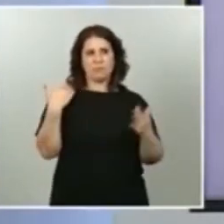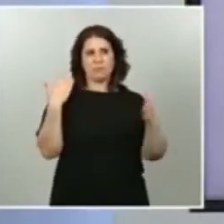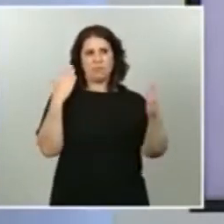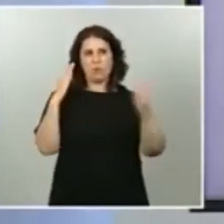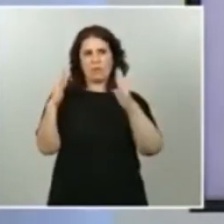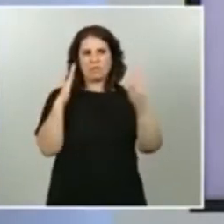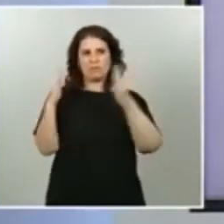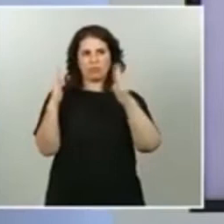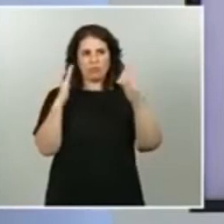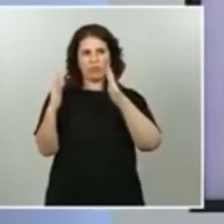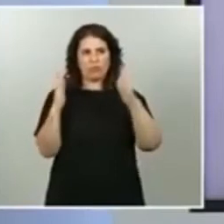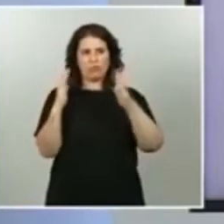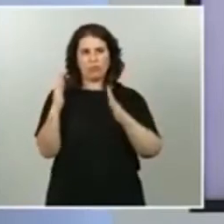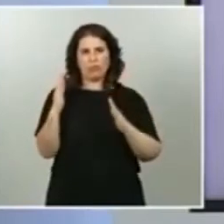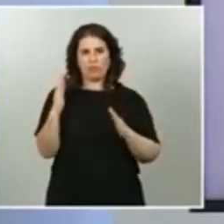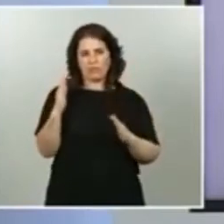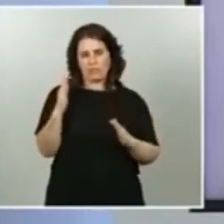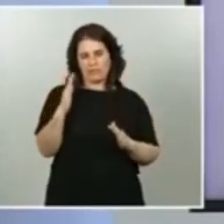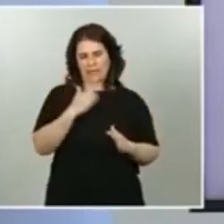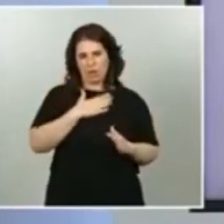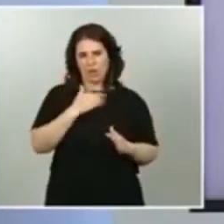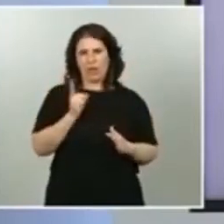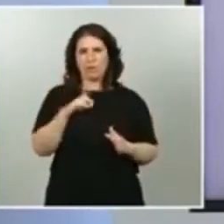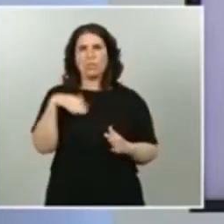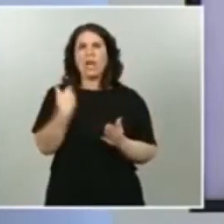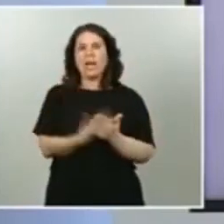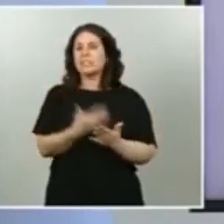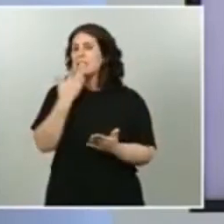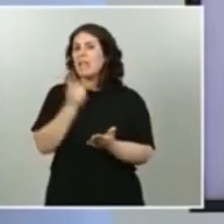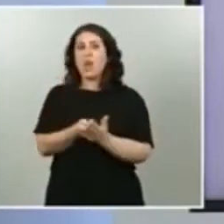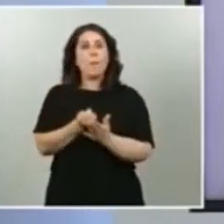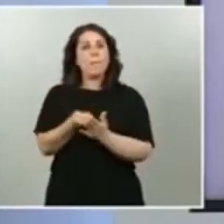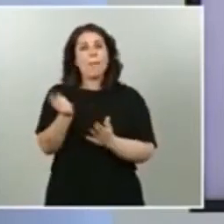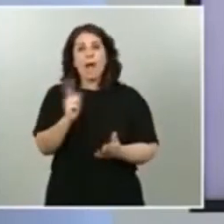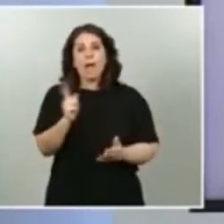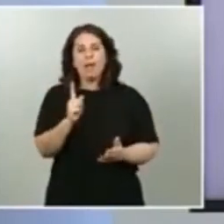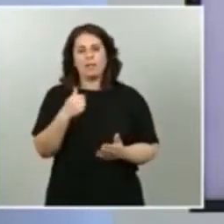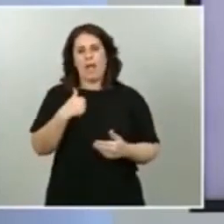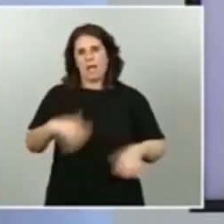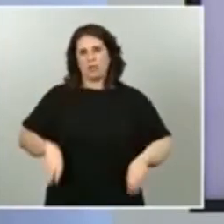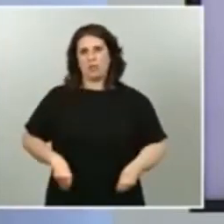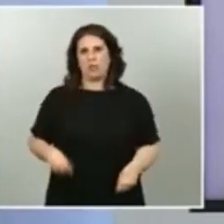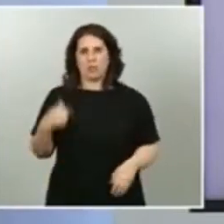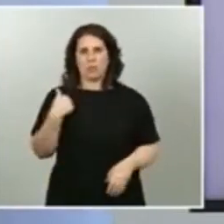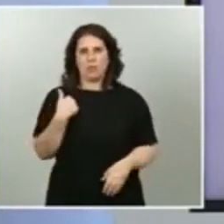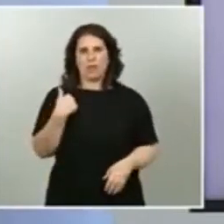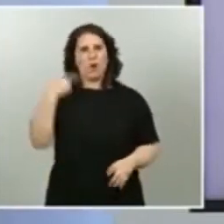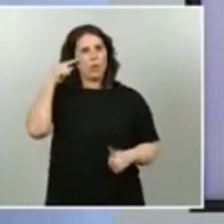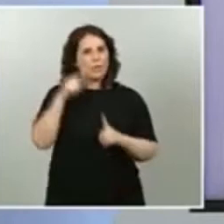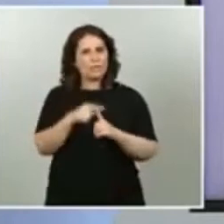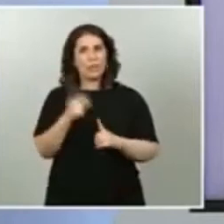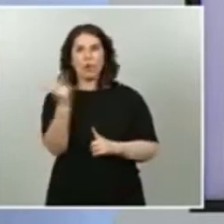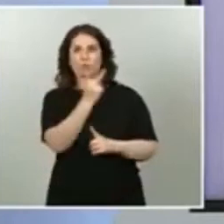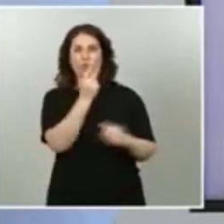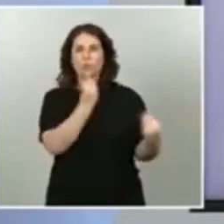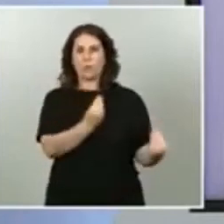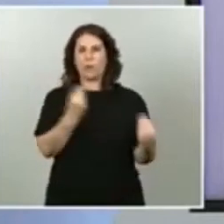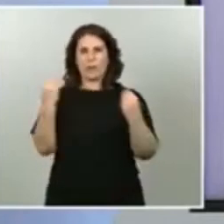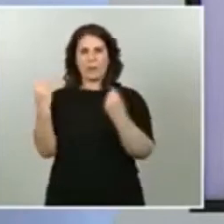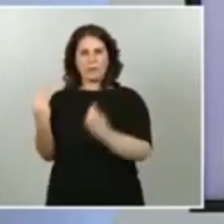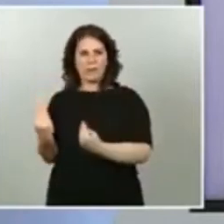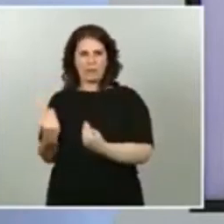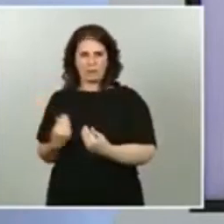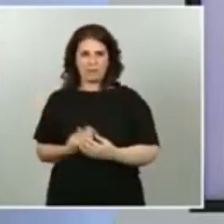deseamos asumir hasta el impago, para que ninguno de las dos partes resultara lesionado. Por lo tanto, esa posición de